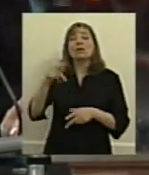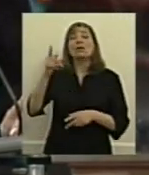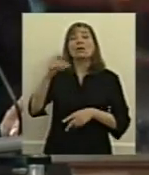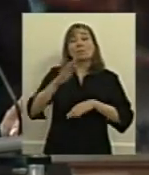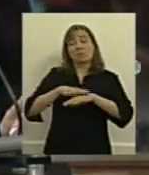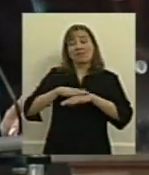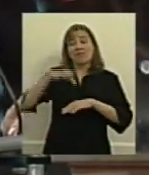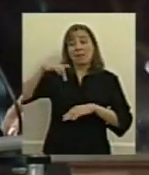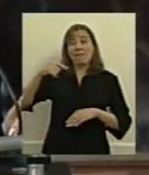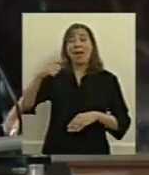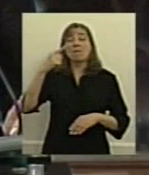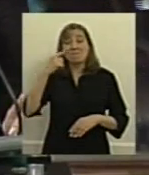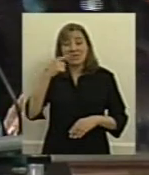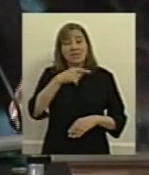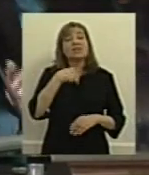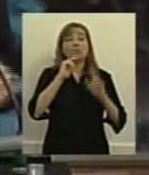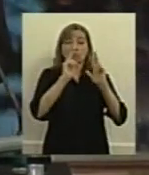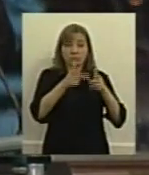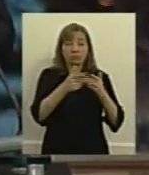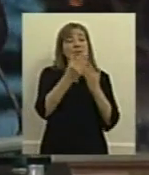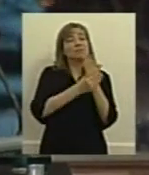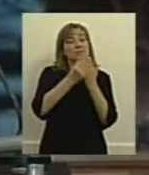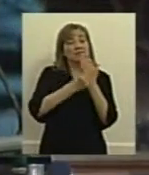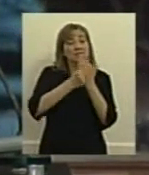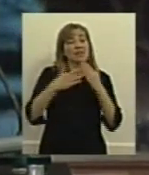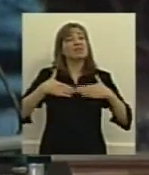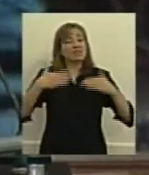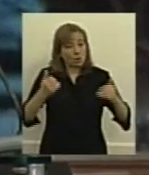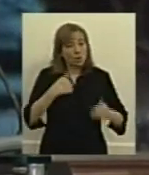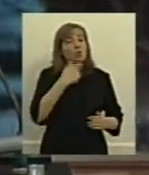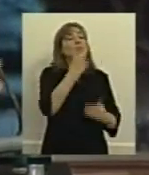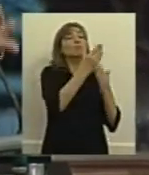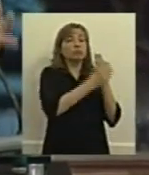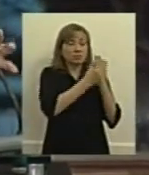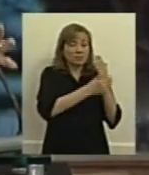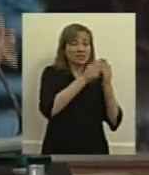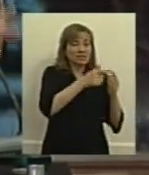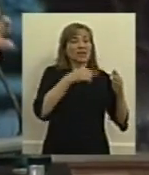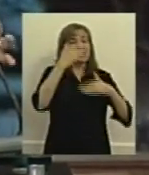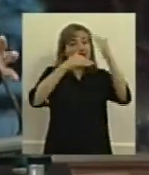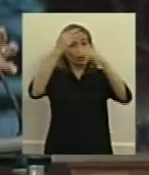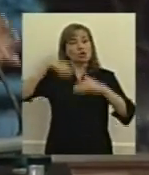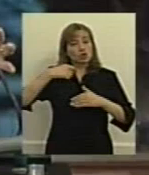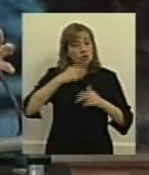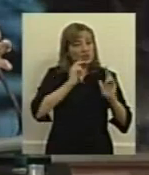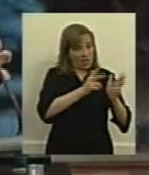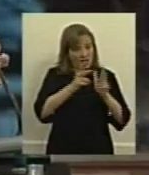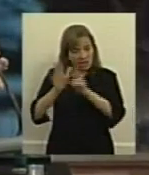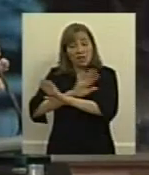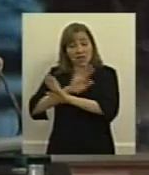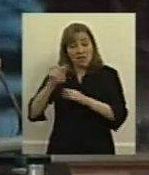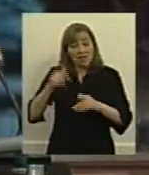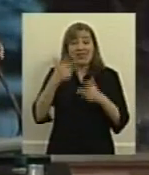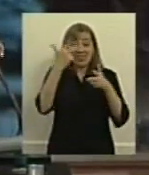de desarrollo social y al señor ministro de salud que esto que en una primera etapa se extiende a estos tres tipos de medicamentos